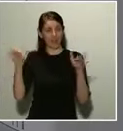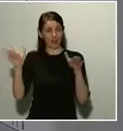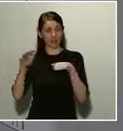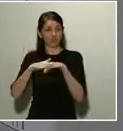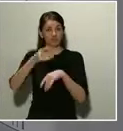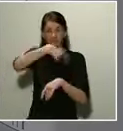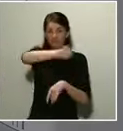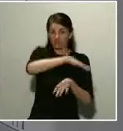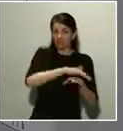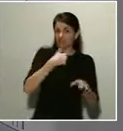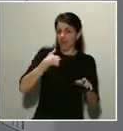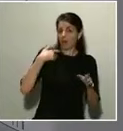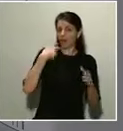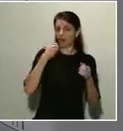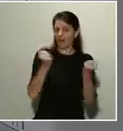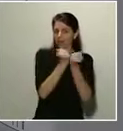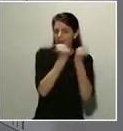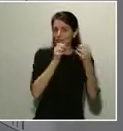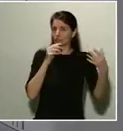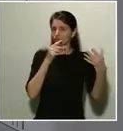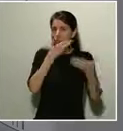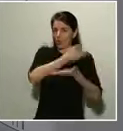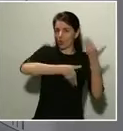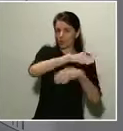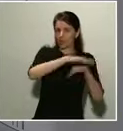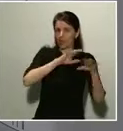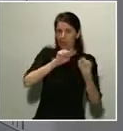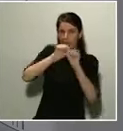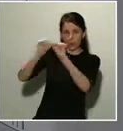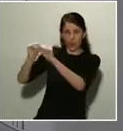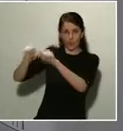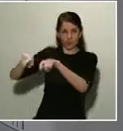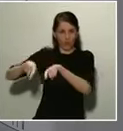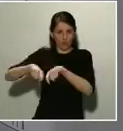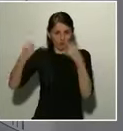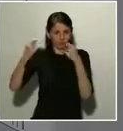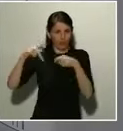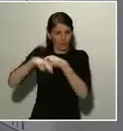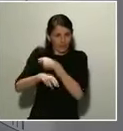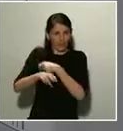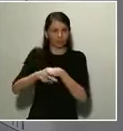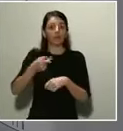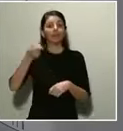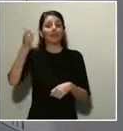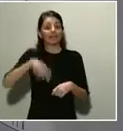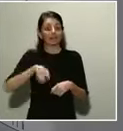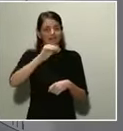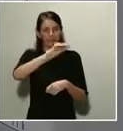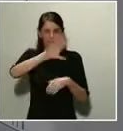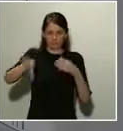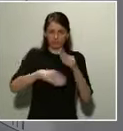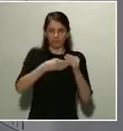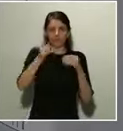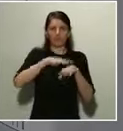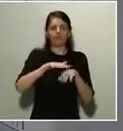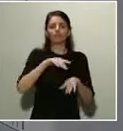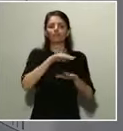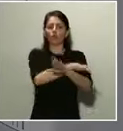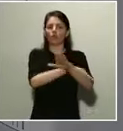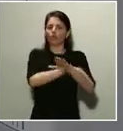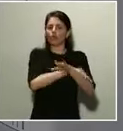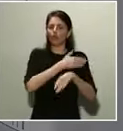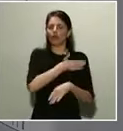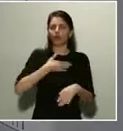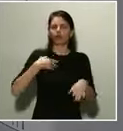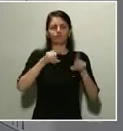que pudiera haber una ruptura de la alianza? Y también añade, ¿se está planteando el gobierno realizar alguna ayuda directa a las empresas del transporte aéreo